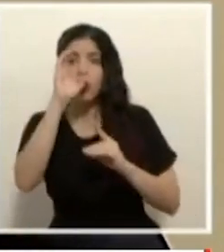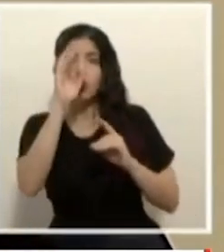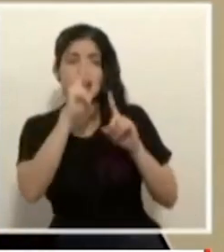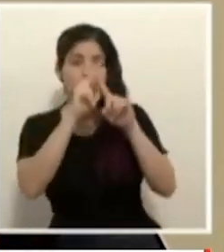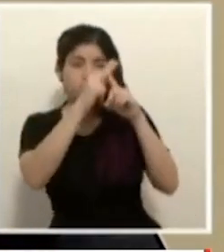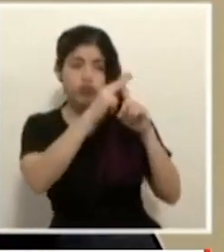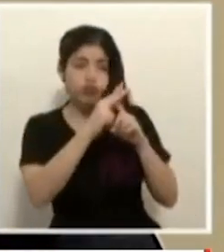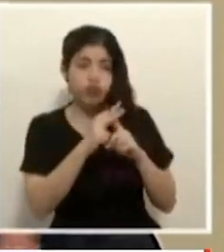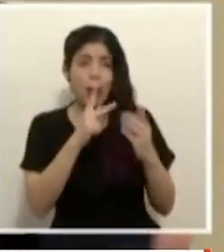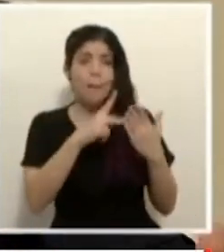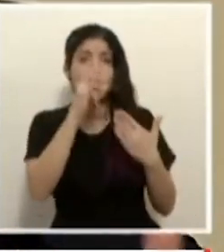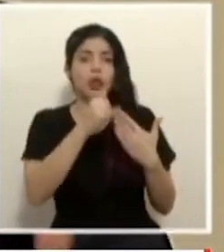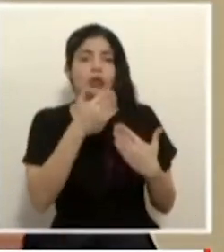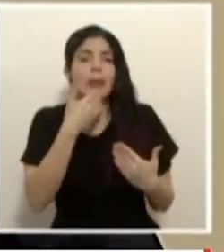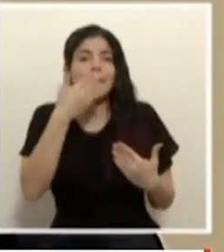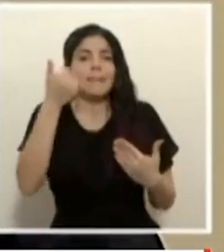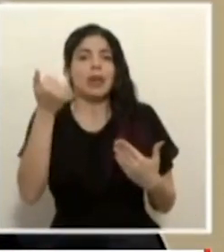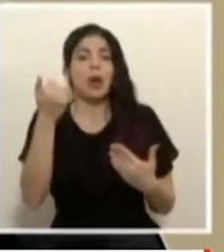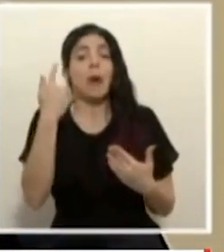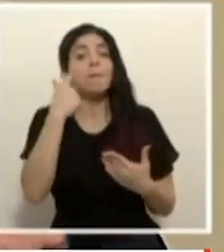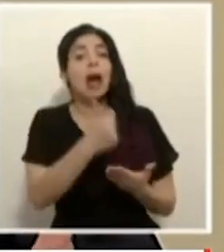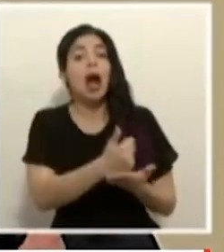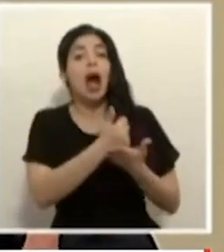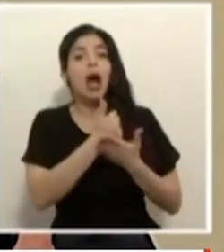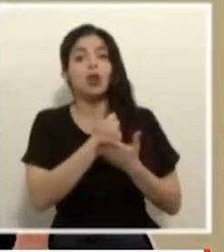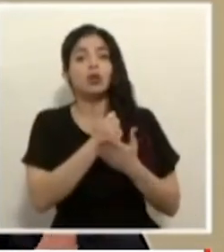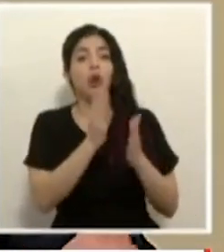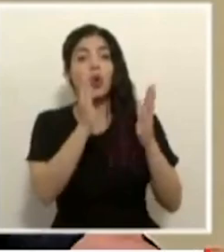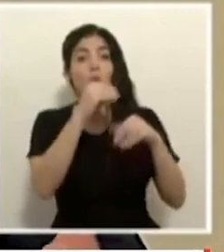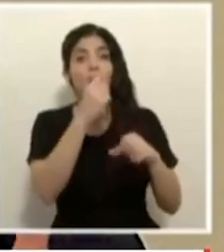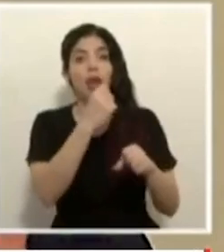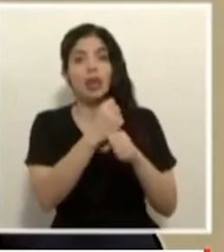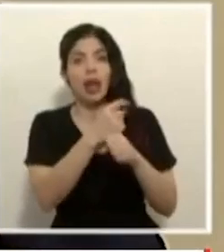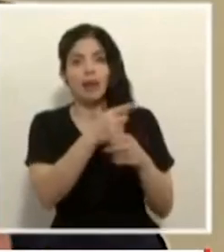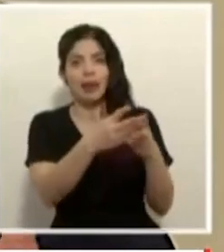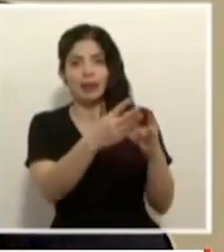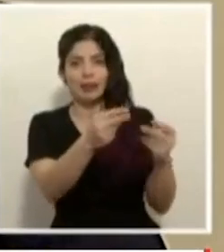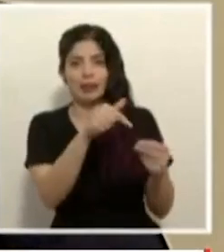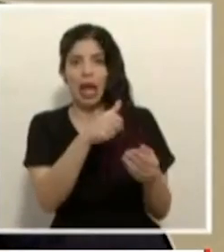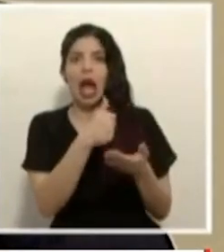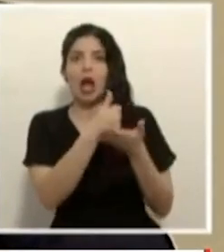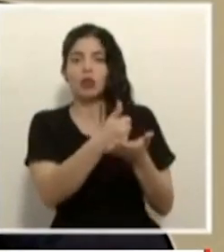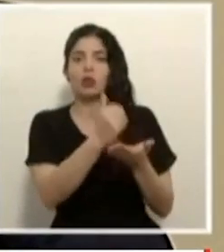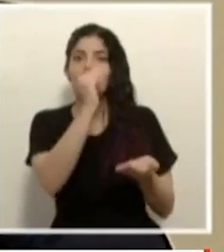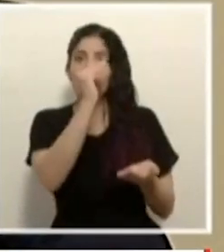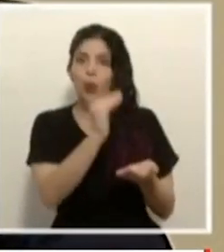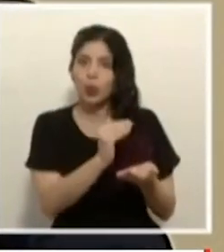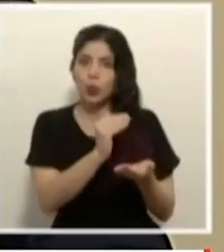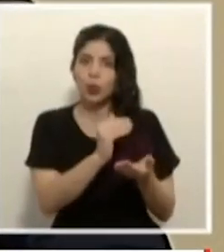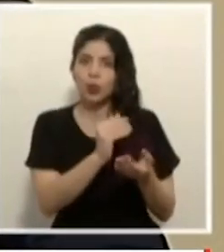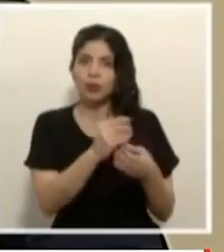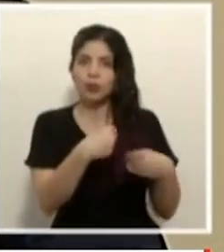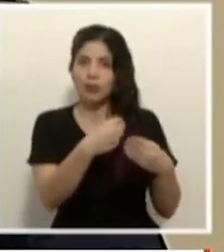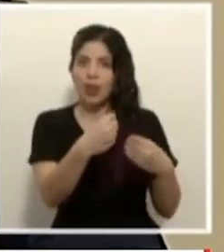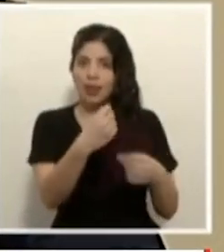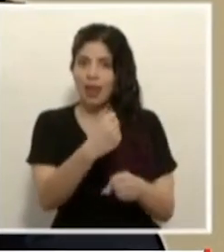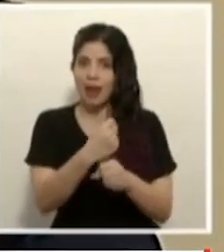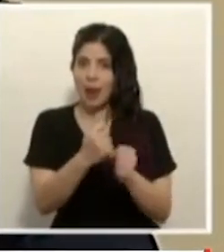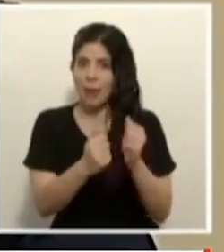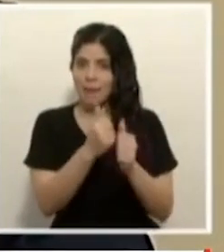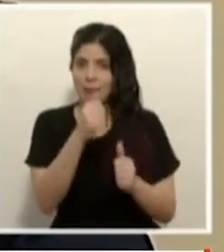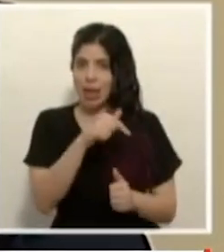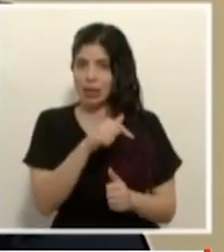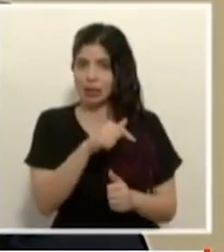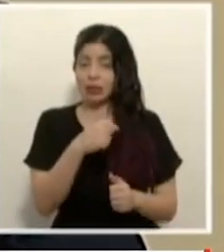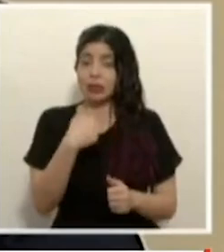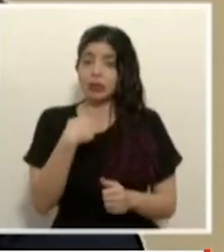¿qué busca? bajar el desempleo esa es otra medida para bajar el desempleo que tenemos y lo digo